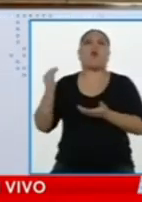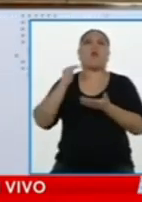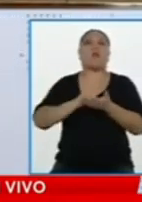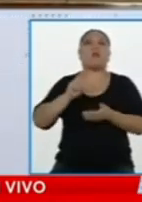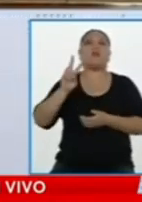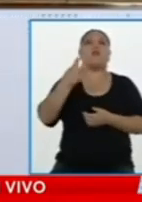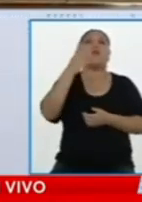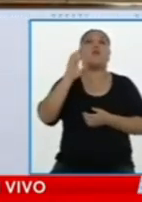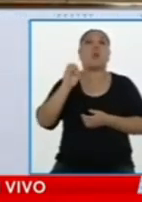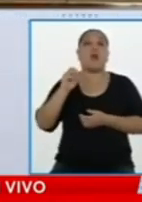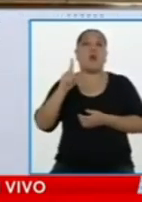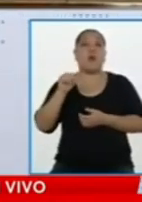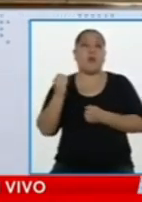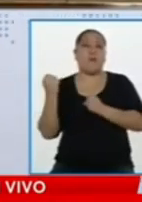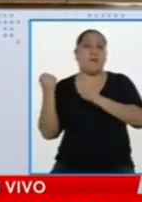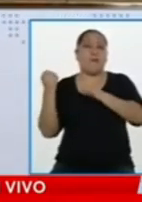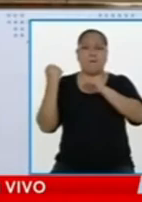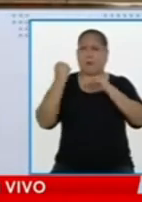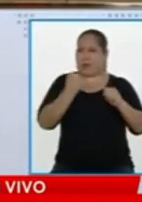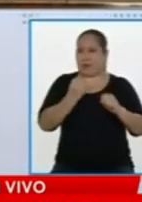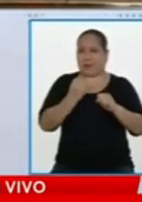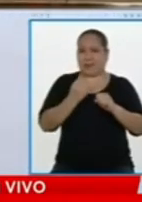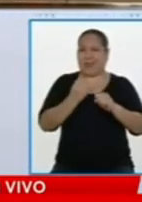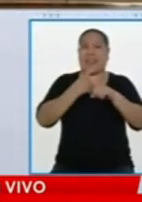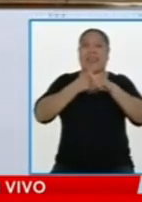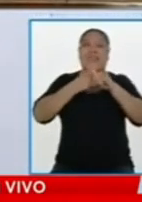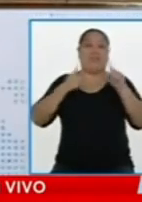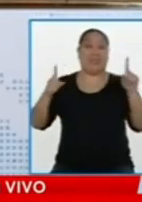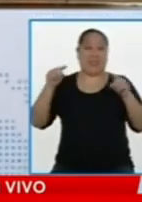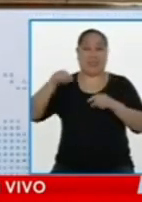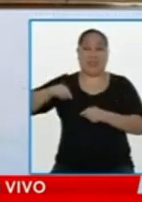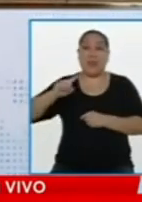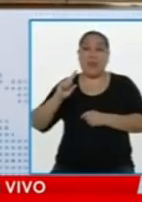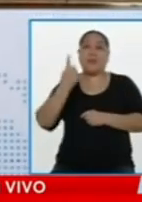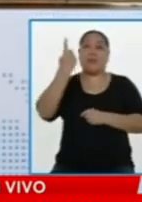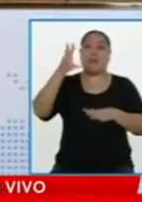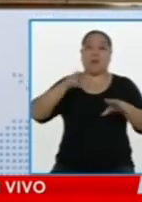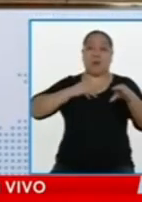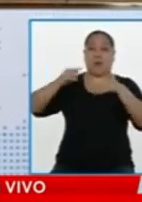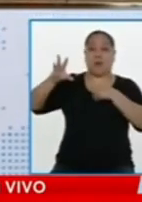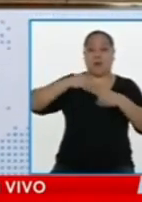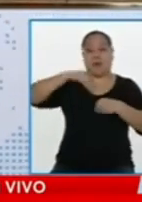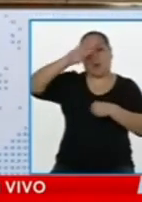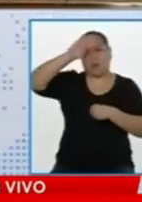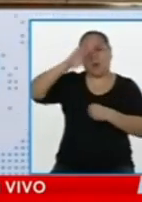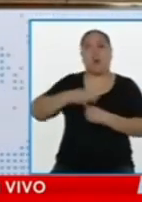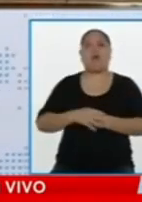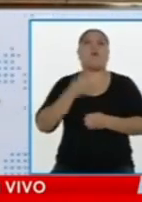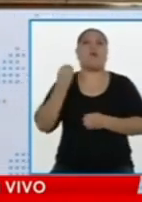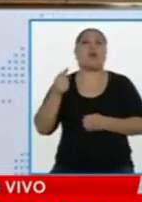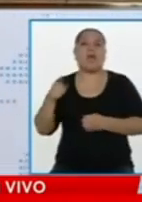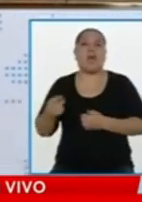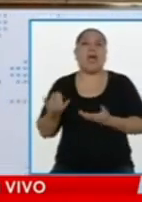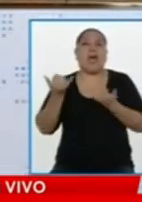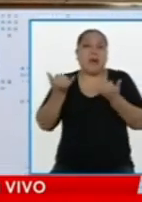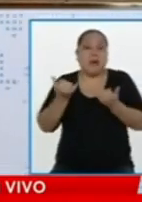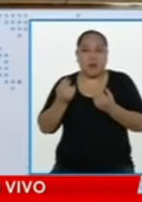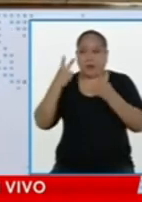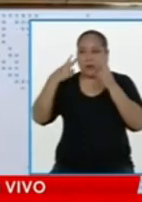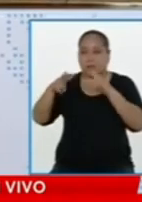comer a sus casas. Cientos de miles de personas, podríamos calcular, algunos millones de personas salieron.